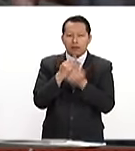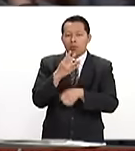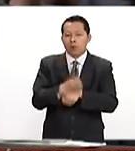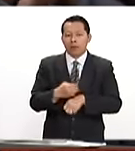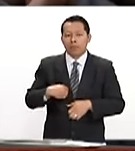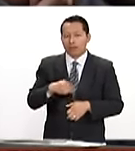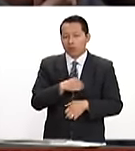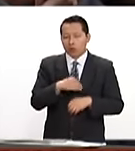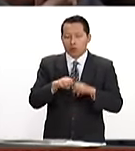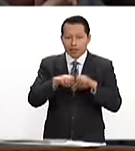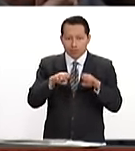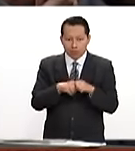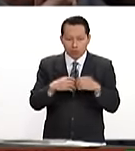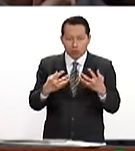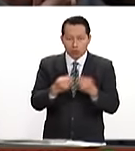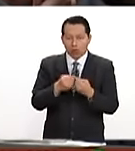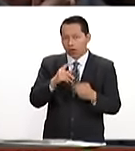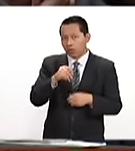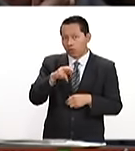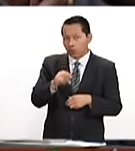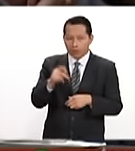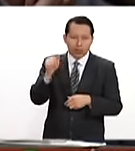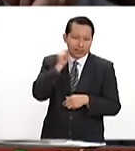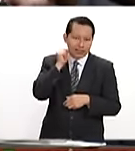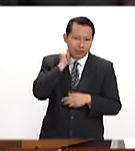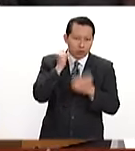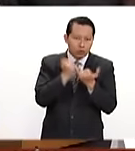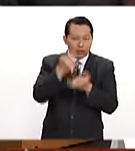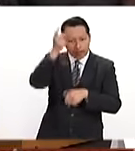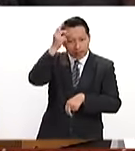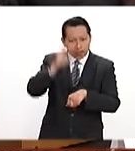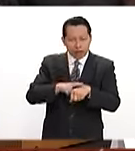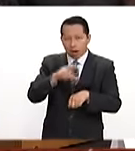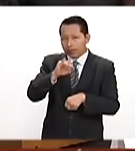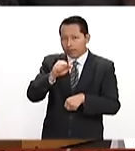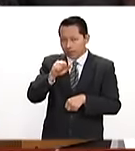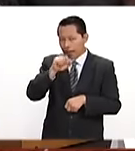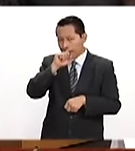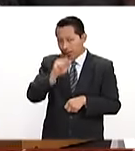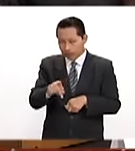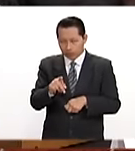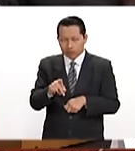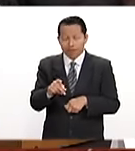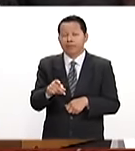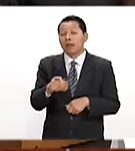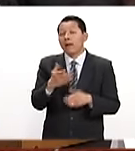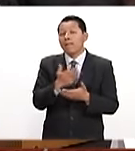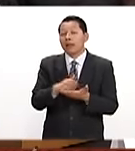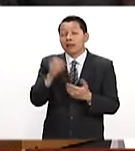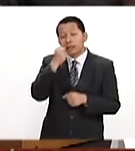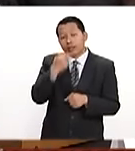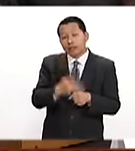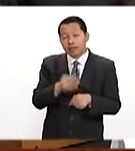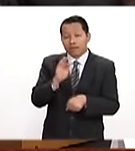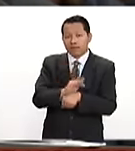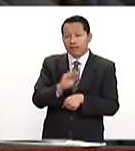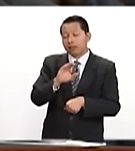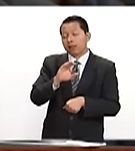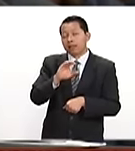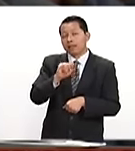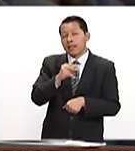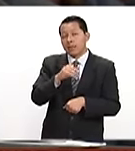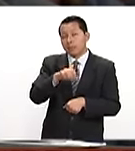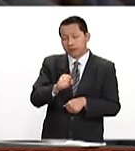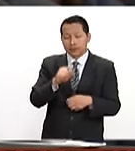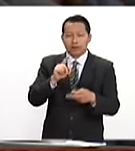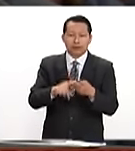miembro del equipo cercano de Trump, confirmado por el Senado, junto con la directora de la CIA, Mike Pompeo, así como los secretarios de Defensa, James Mattis,